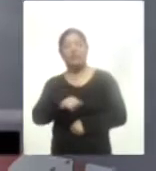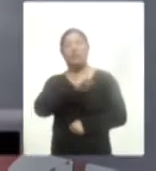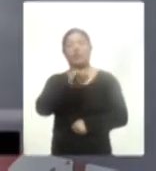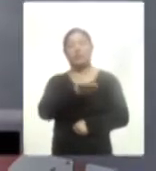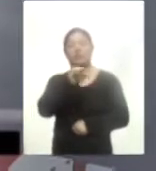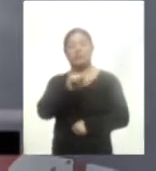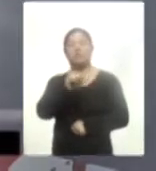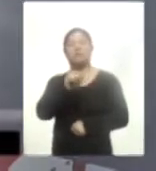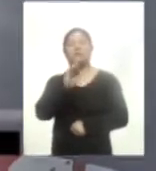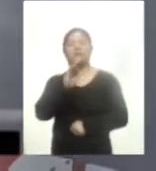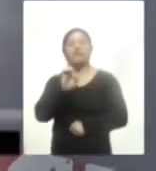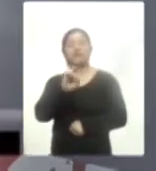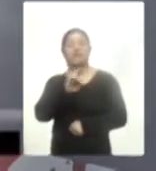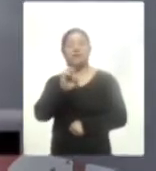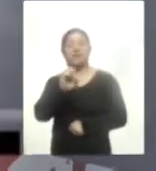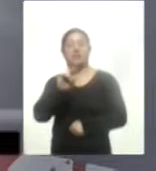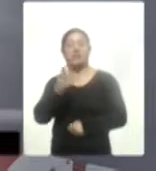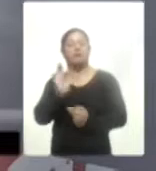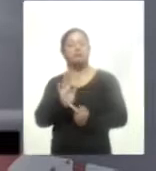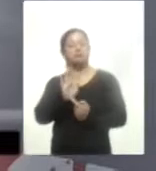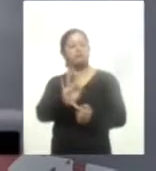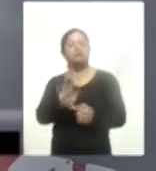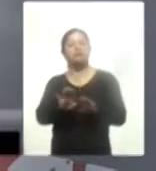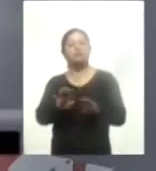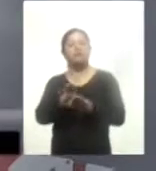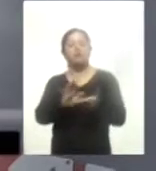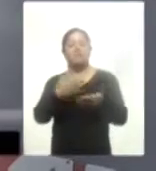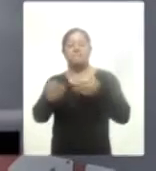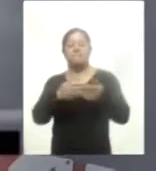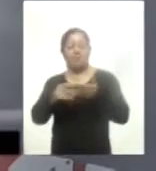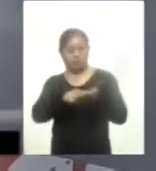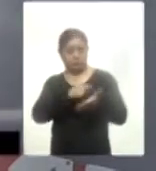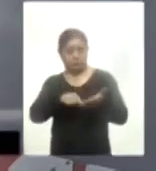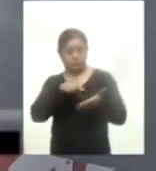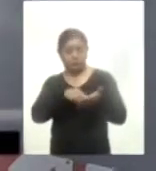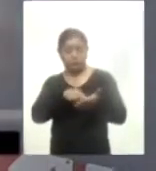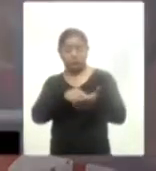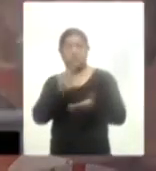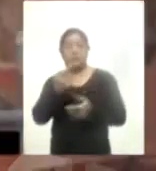Tlaxcala el modelo nacional para la eliminación de la hepatitis C en el primer nivel de atención.